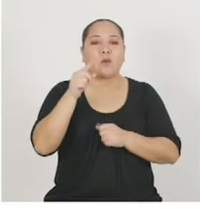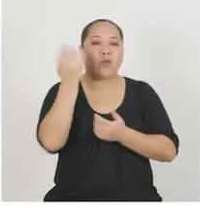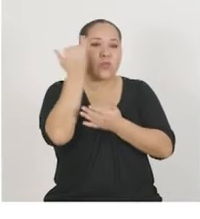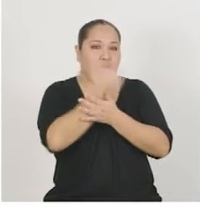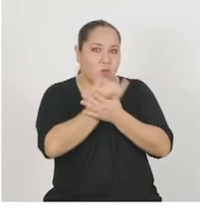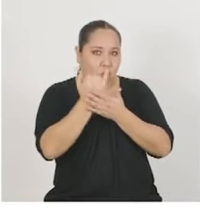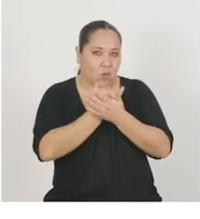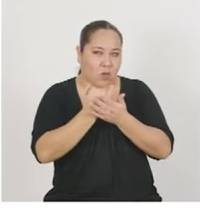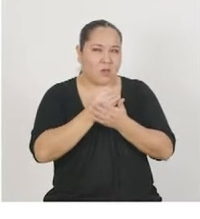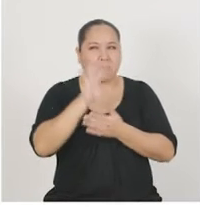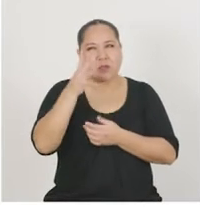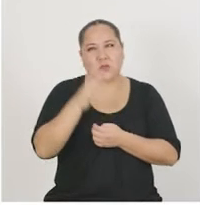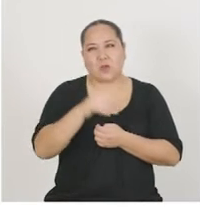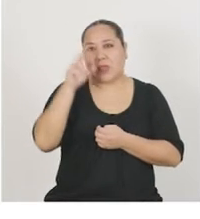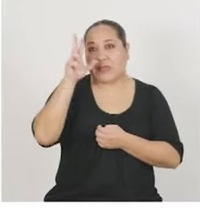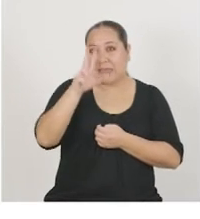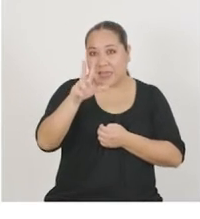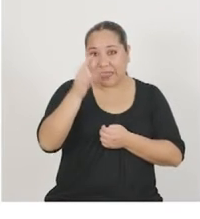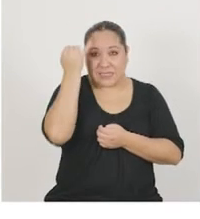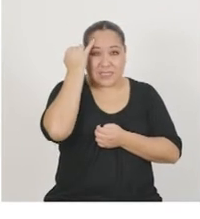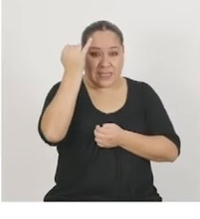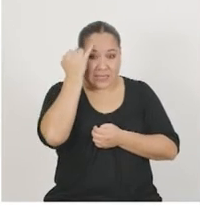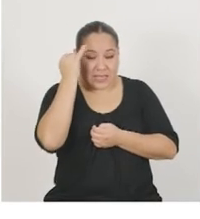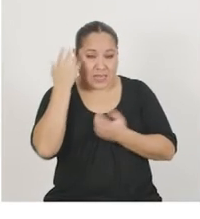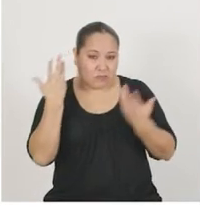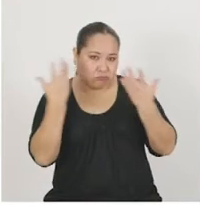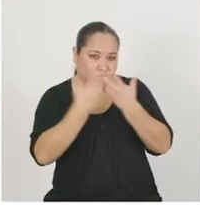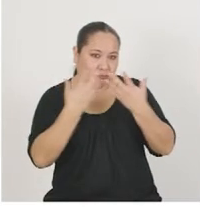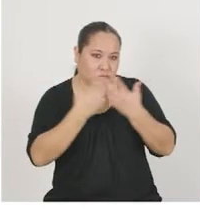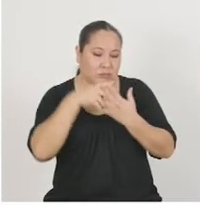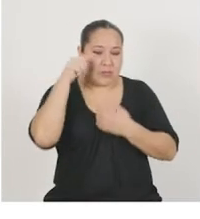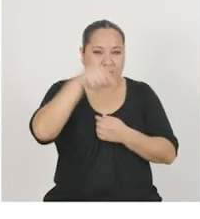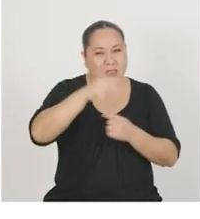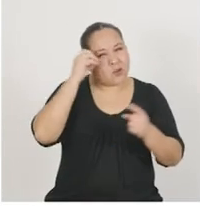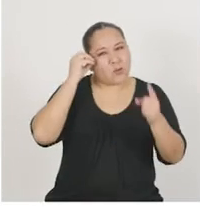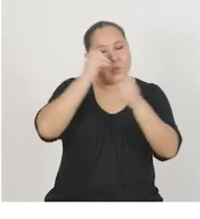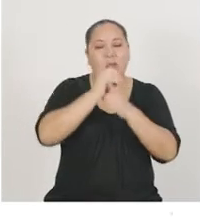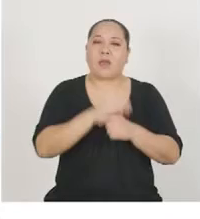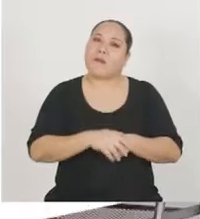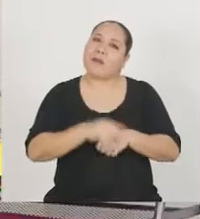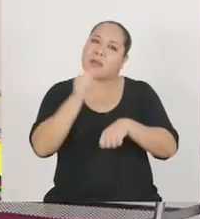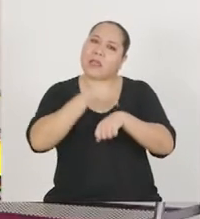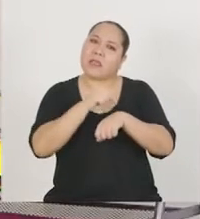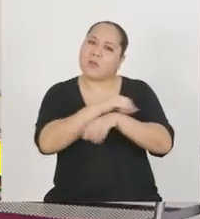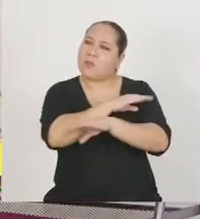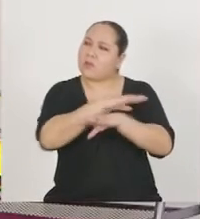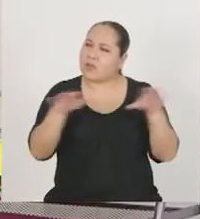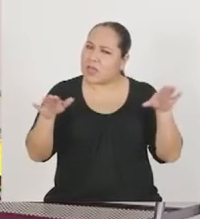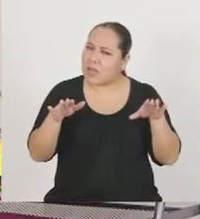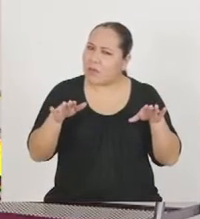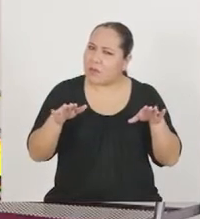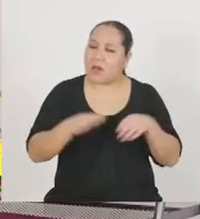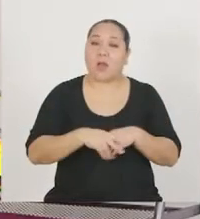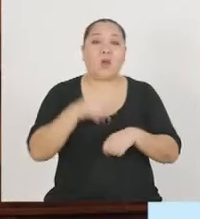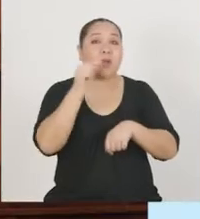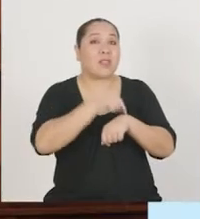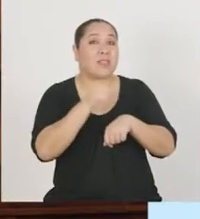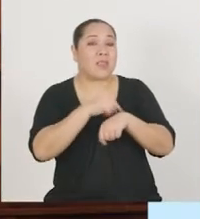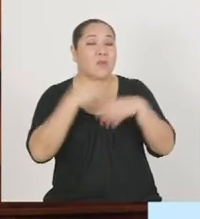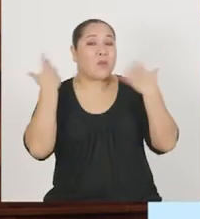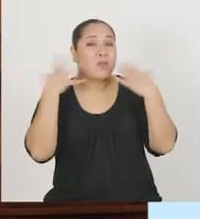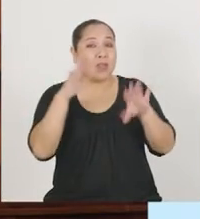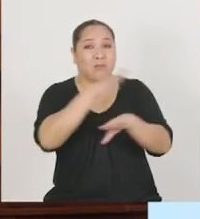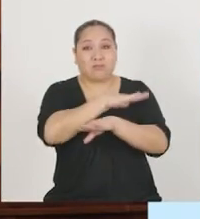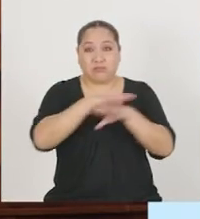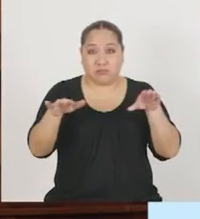tendrán que dibujar al menos tres ideas en relación al reto. ¿Y una vez que el tiempo haya concluido? Cuando